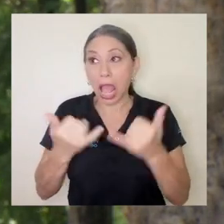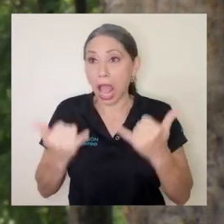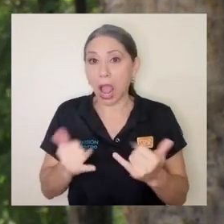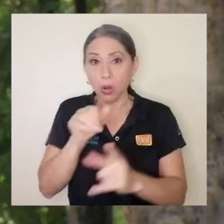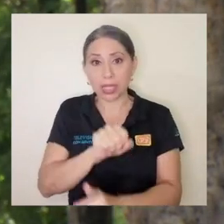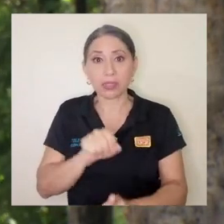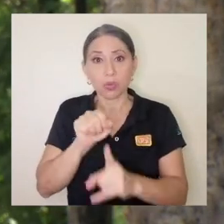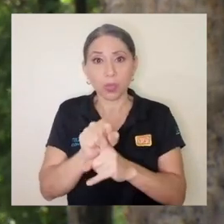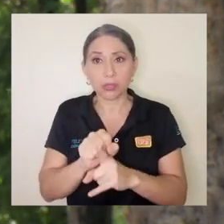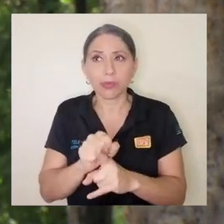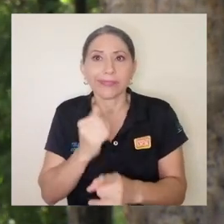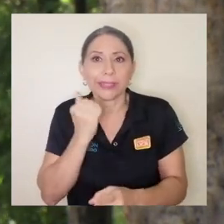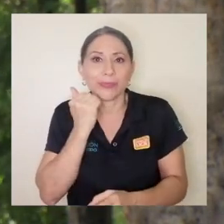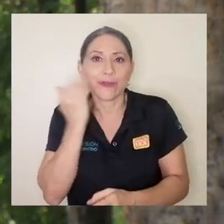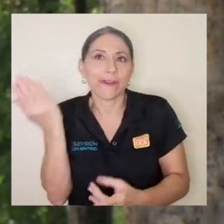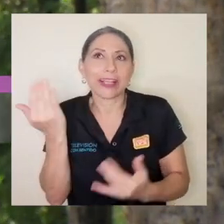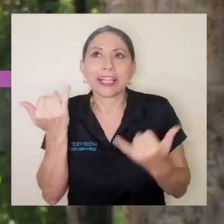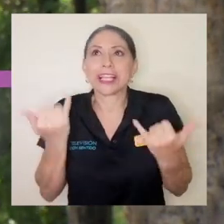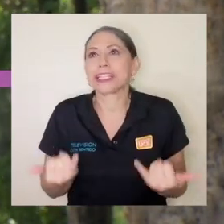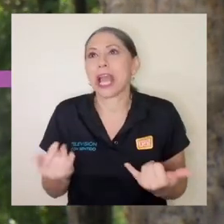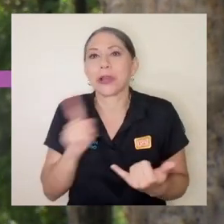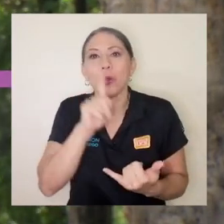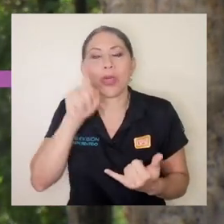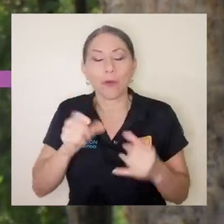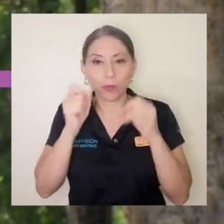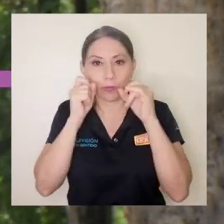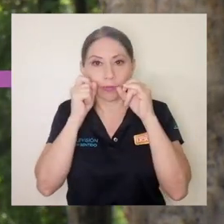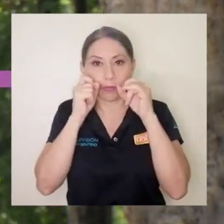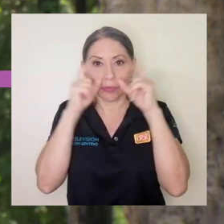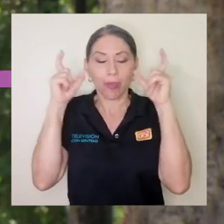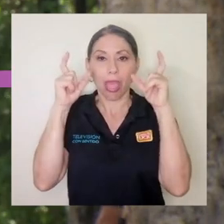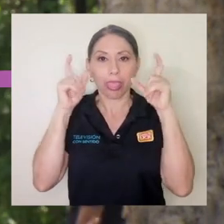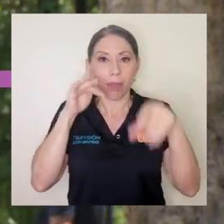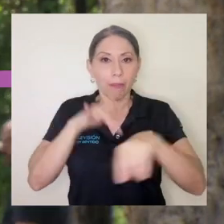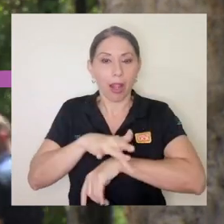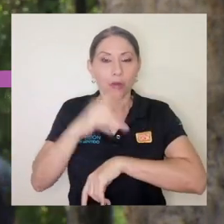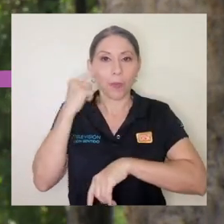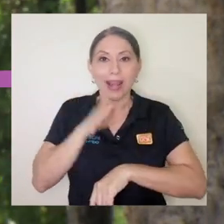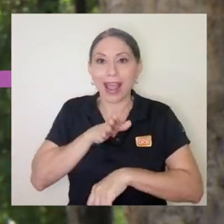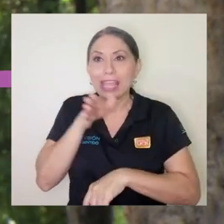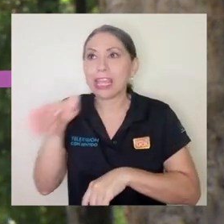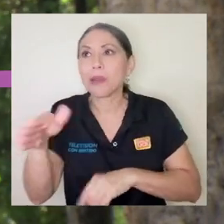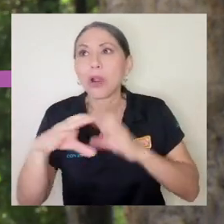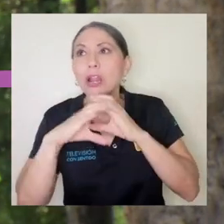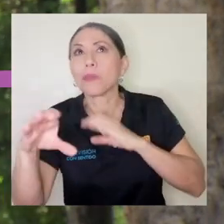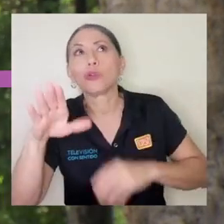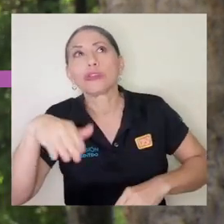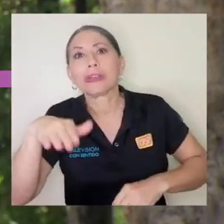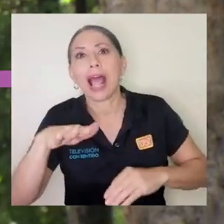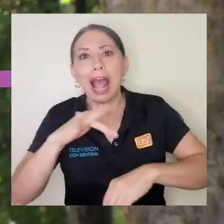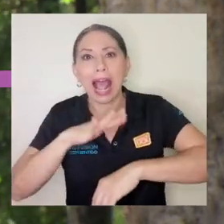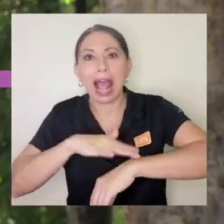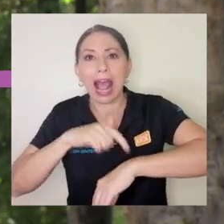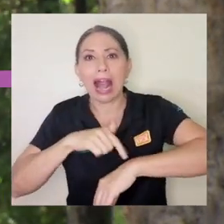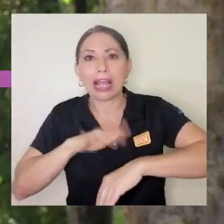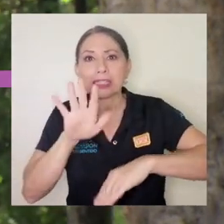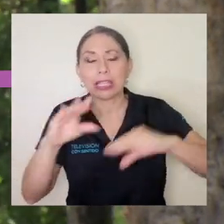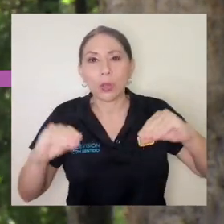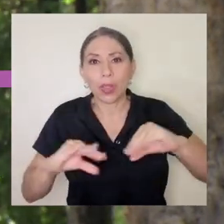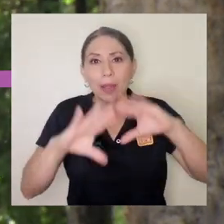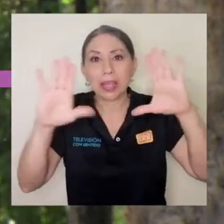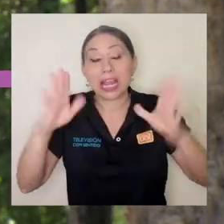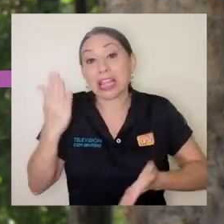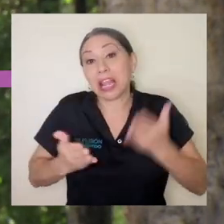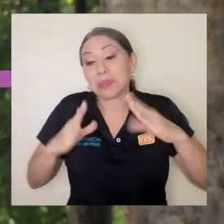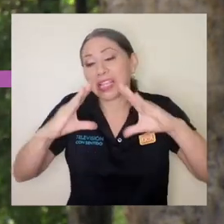en esta situación en la que estamos ahora que de pronto ya no tengo que madrugar para ir a tomar el bus a las 5 de la mañana que entonces ya